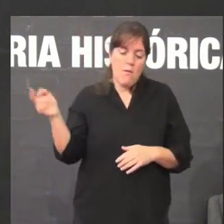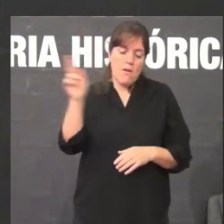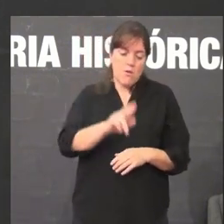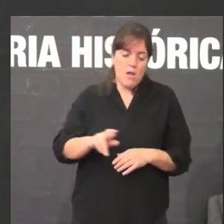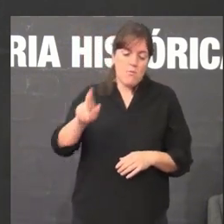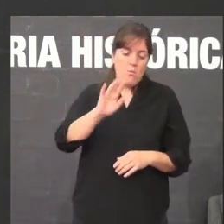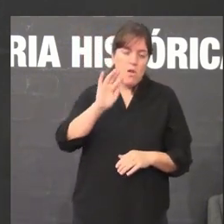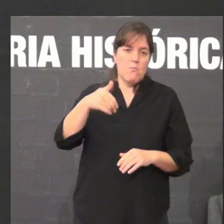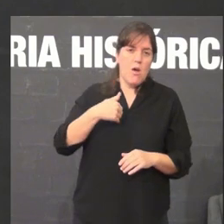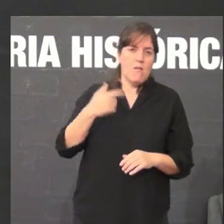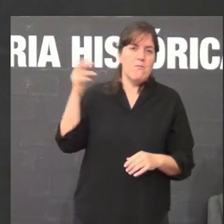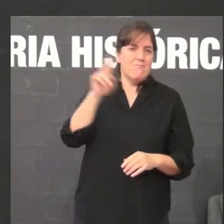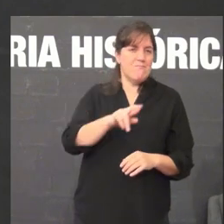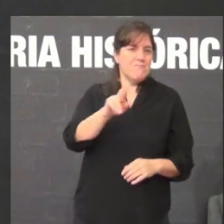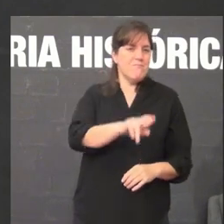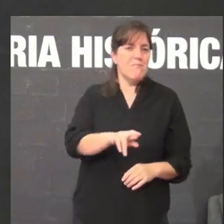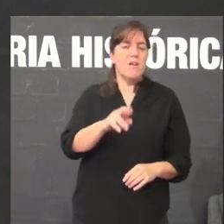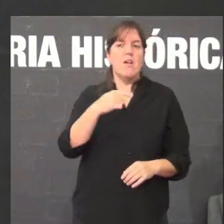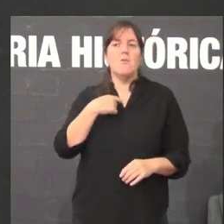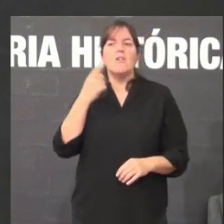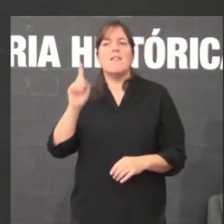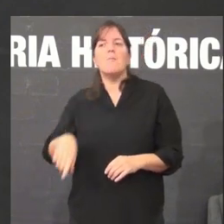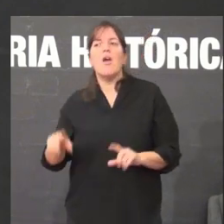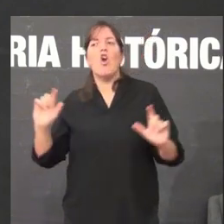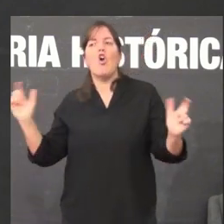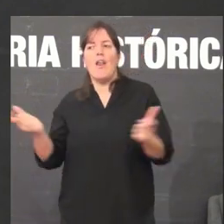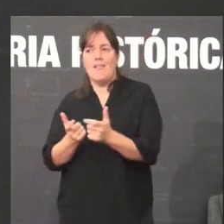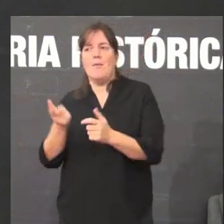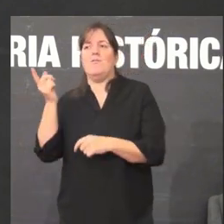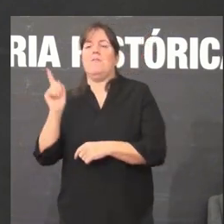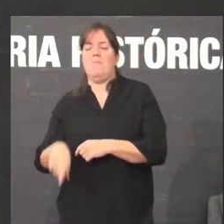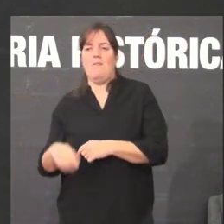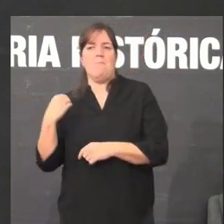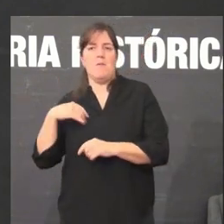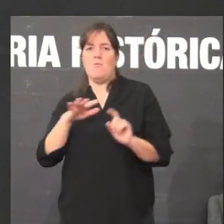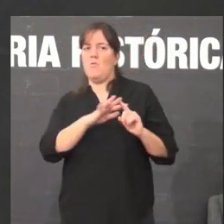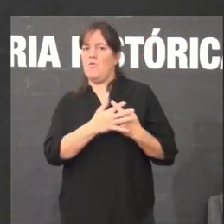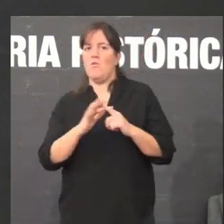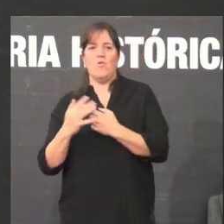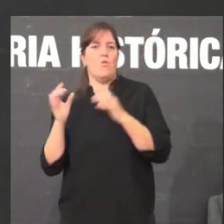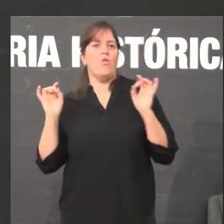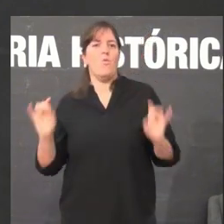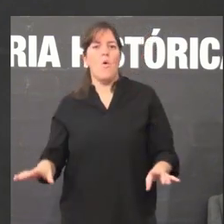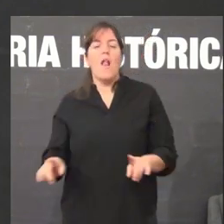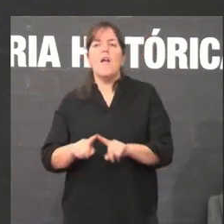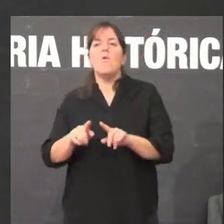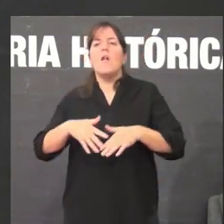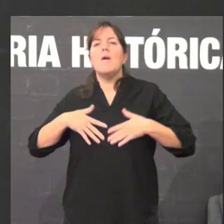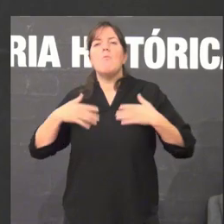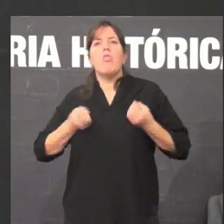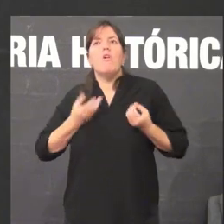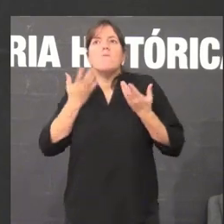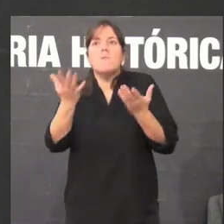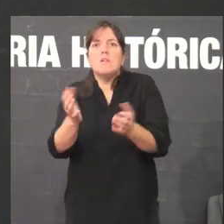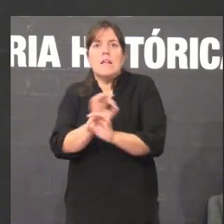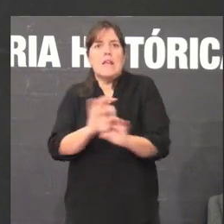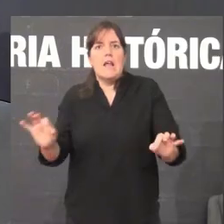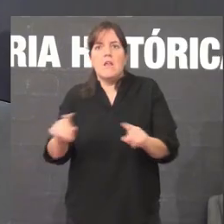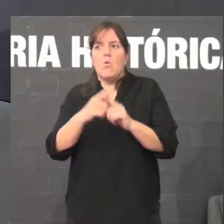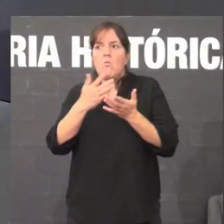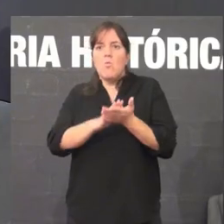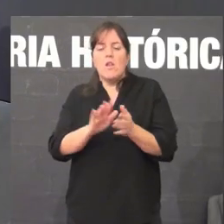outra, mas acontecem tamén a nivel colectivo. As emocións non expresadas nunca morren.